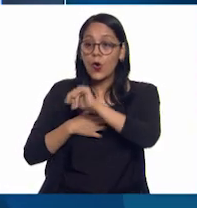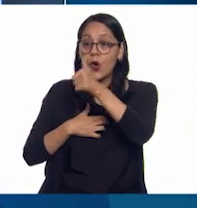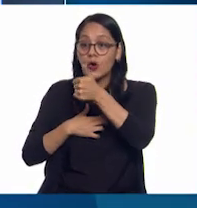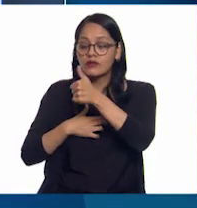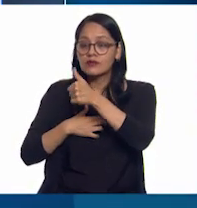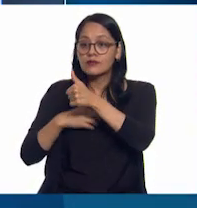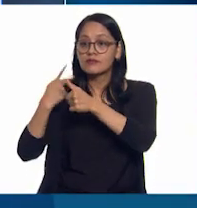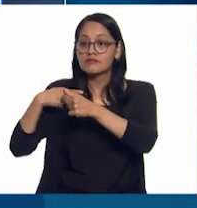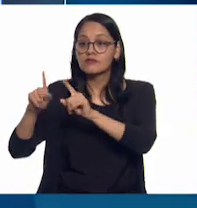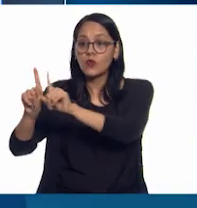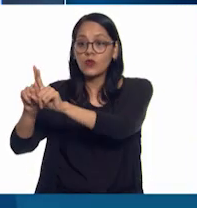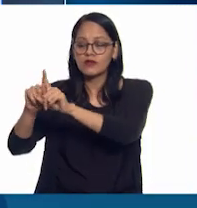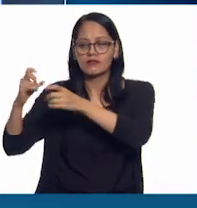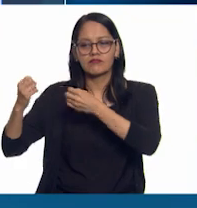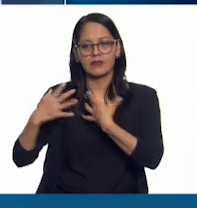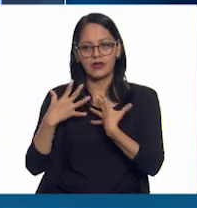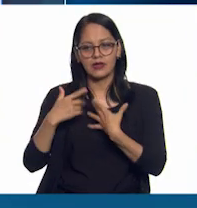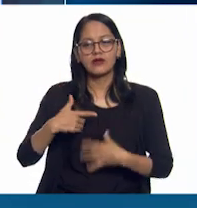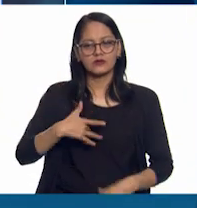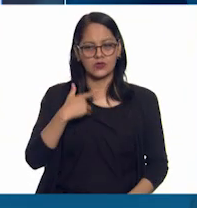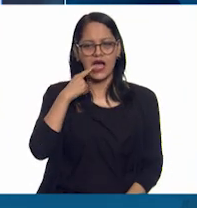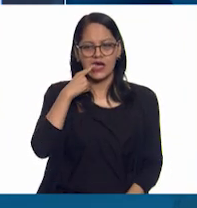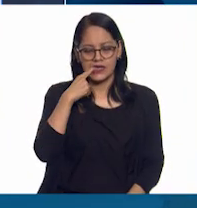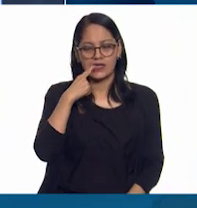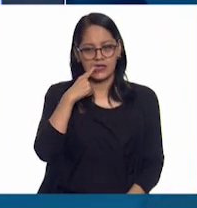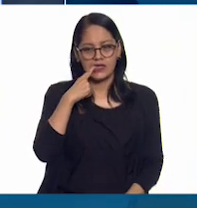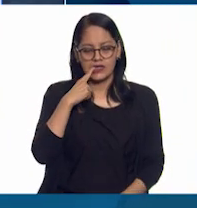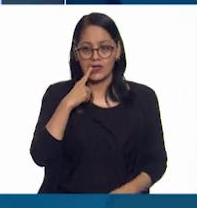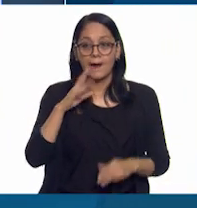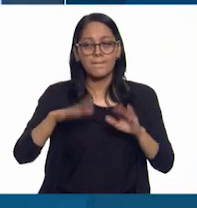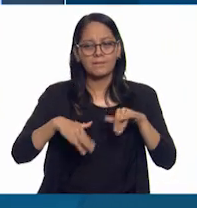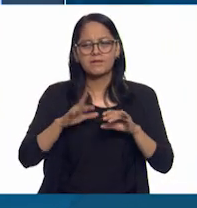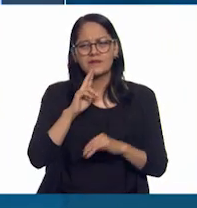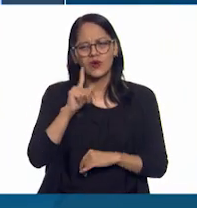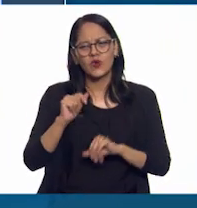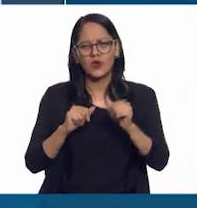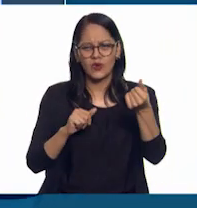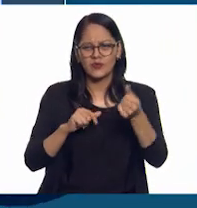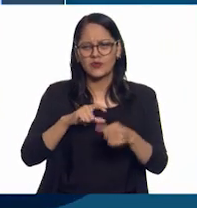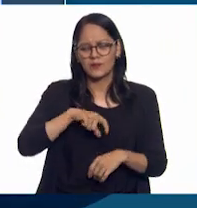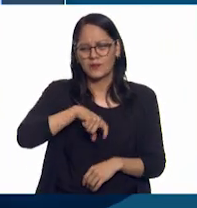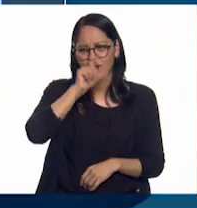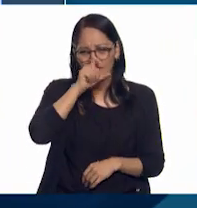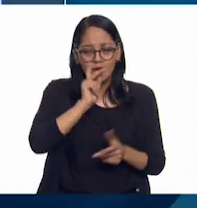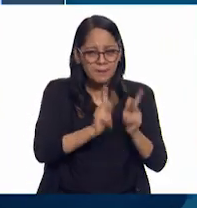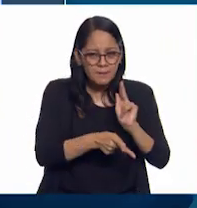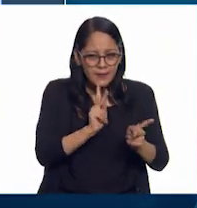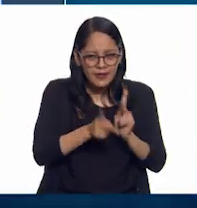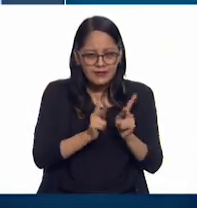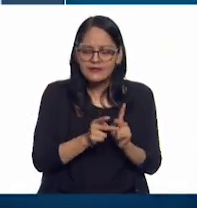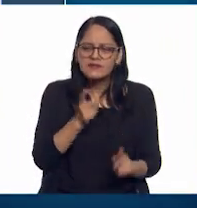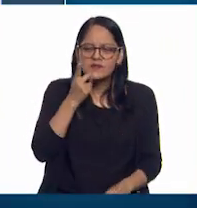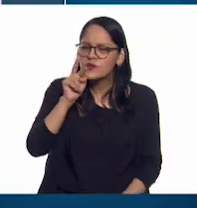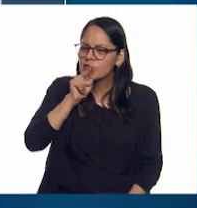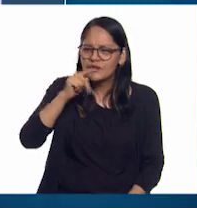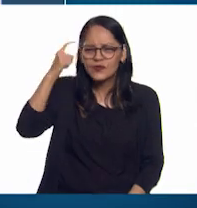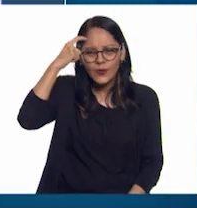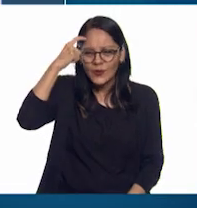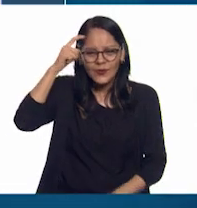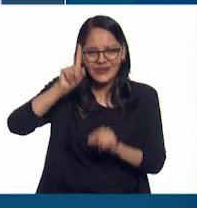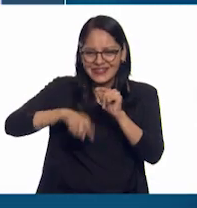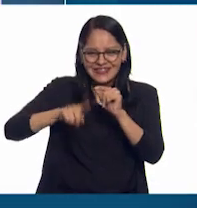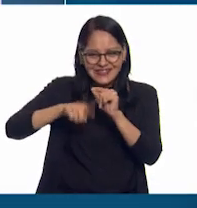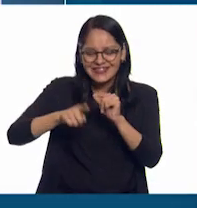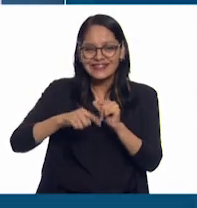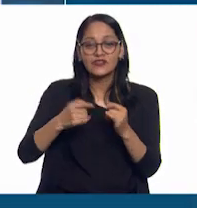Y ese sentimiento de celos me duró un buen rato. Hasta que mejor platiqué con Lolo y resultó que todo estaba en mi cabeza. Que Lolo me